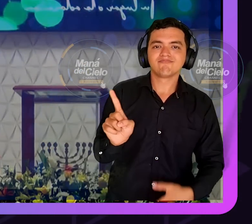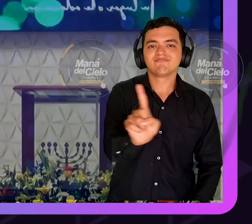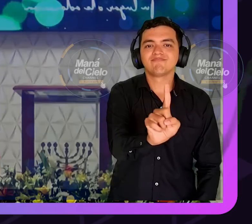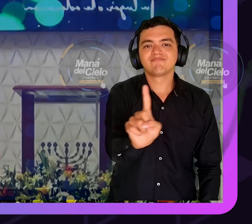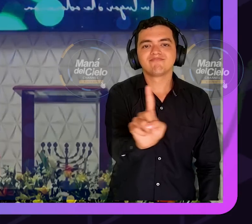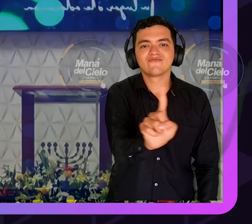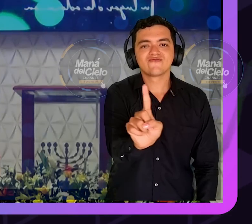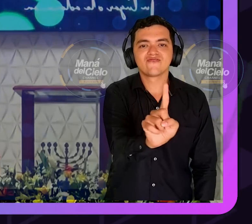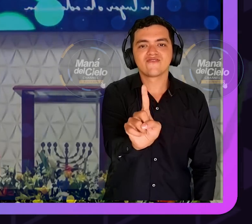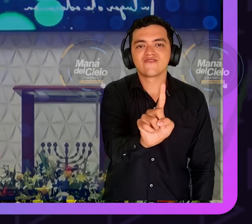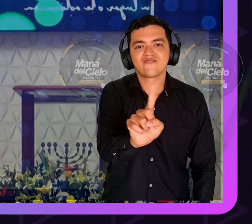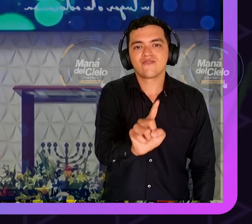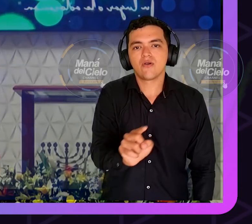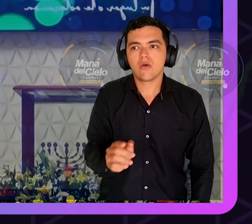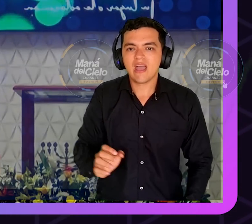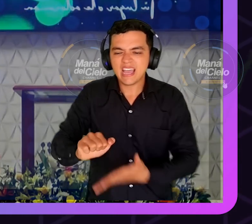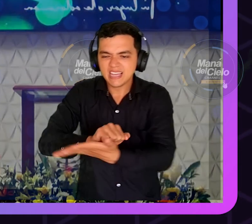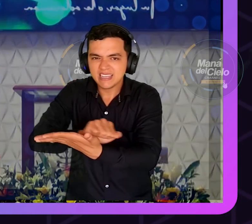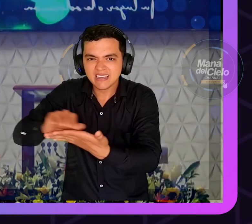y ya estaba de cemento hasta aquí